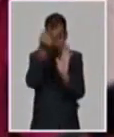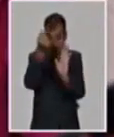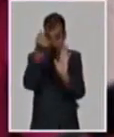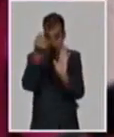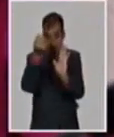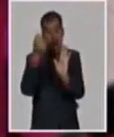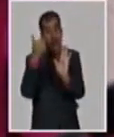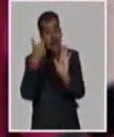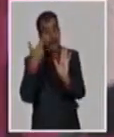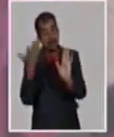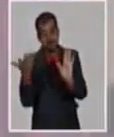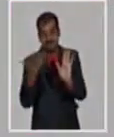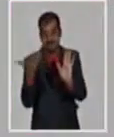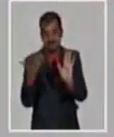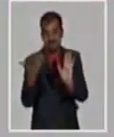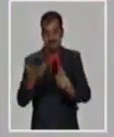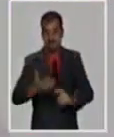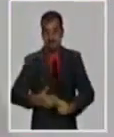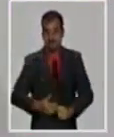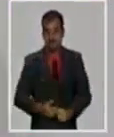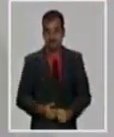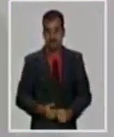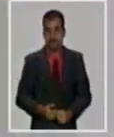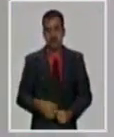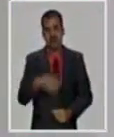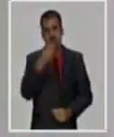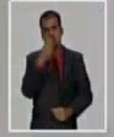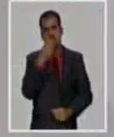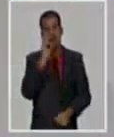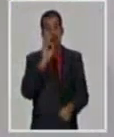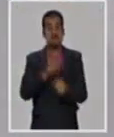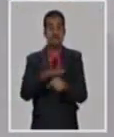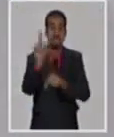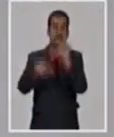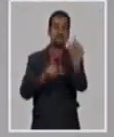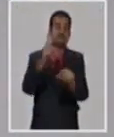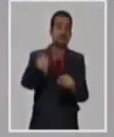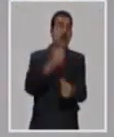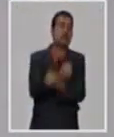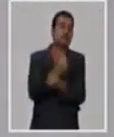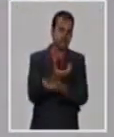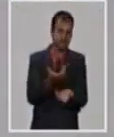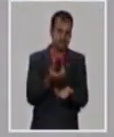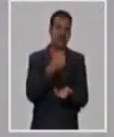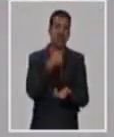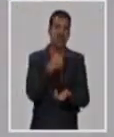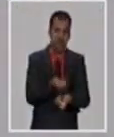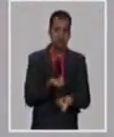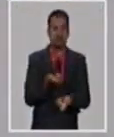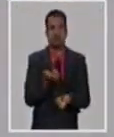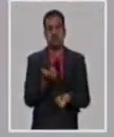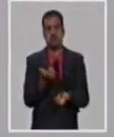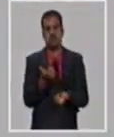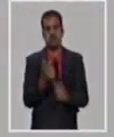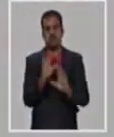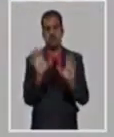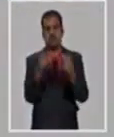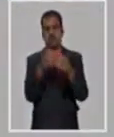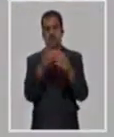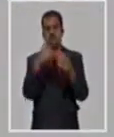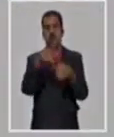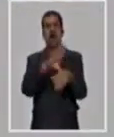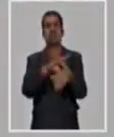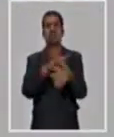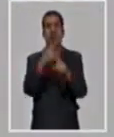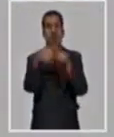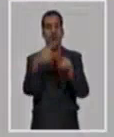tenga esos permisos, que pueda ser a partir de grupos de riesgo, por ejemplo, los grupos etarios, algo que